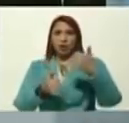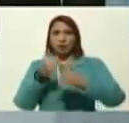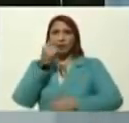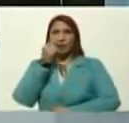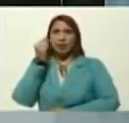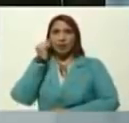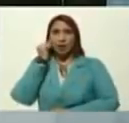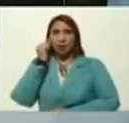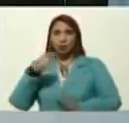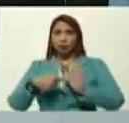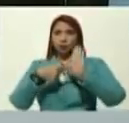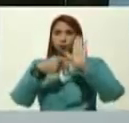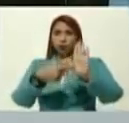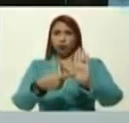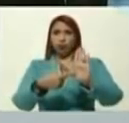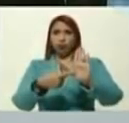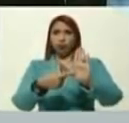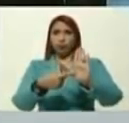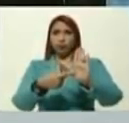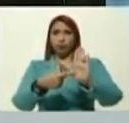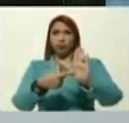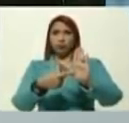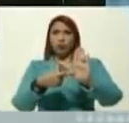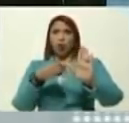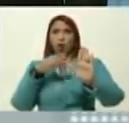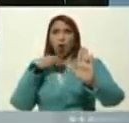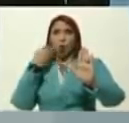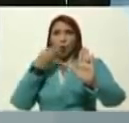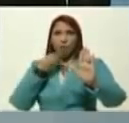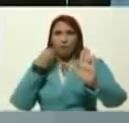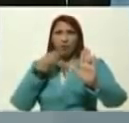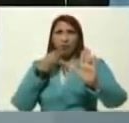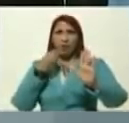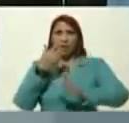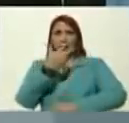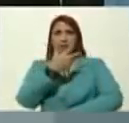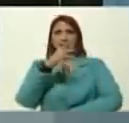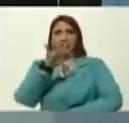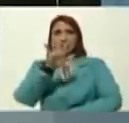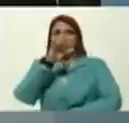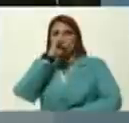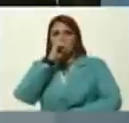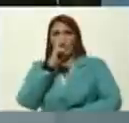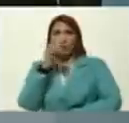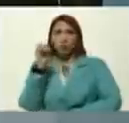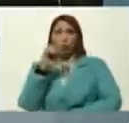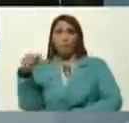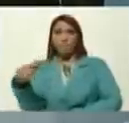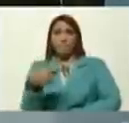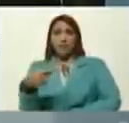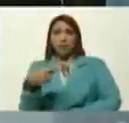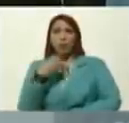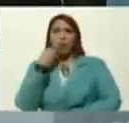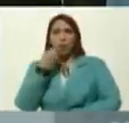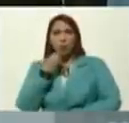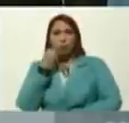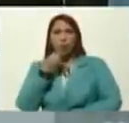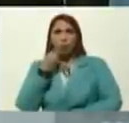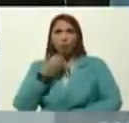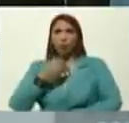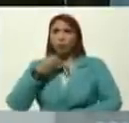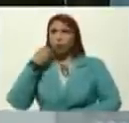y candidatas, que presentamos, son, jóvenes, de 35 años, o menos, juventud, juventud,